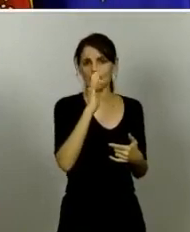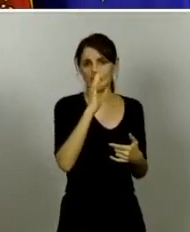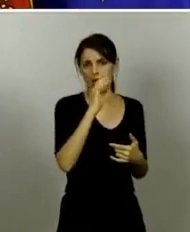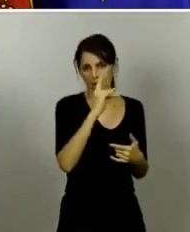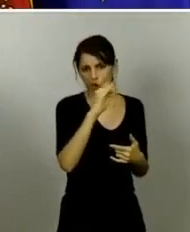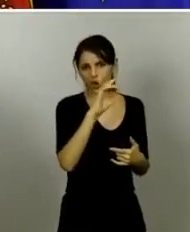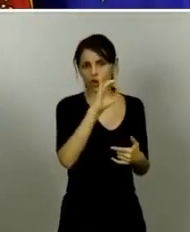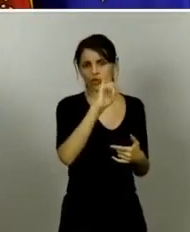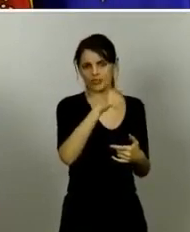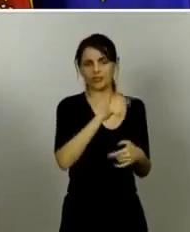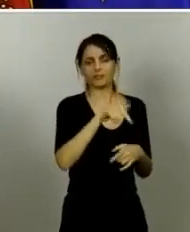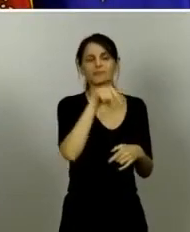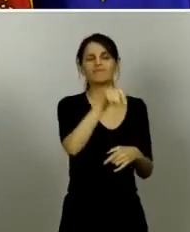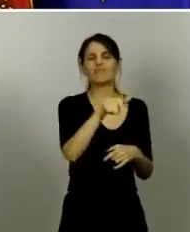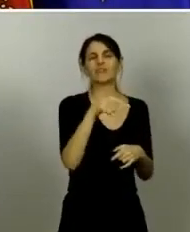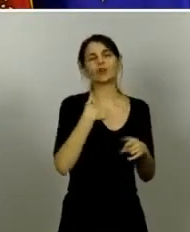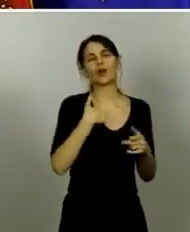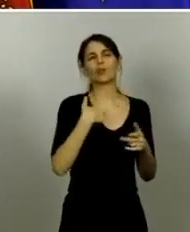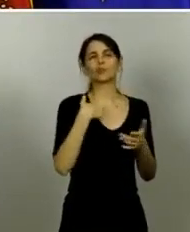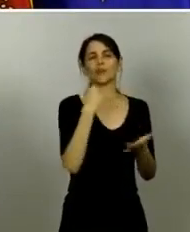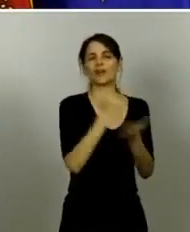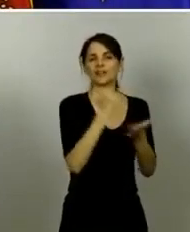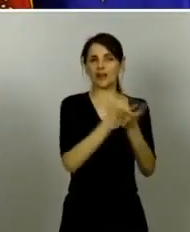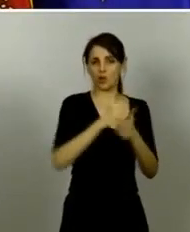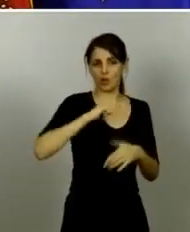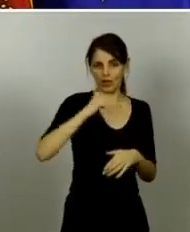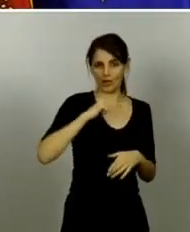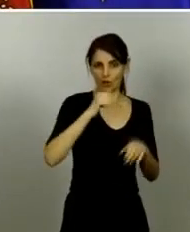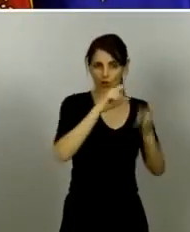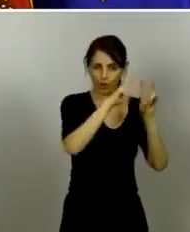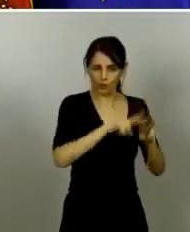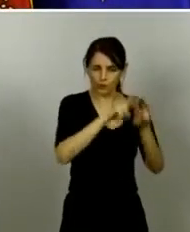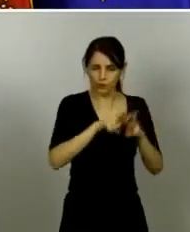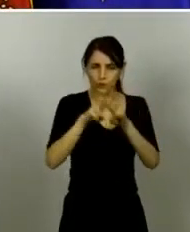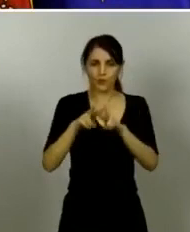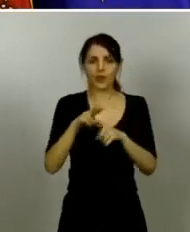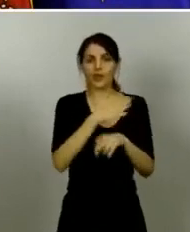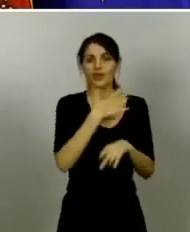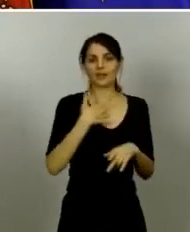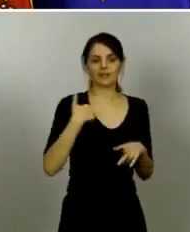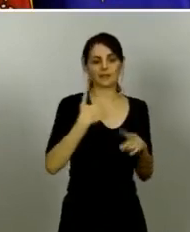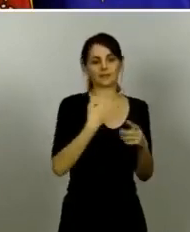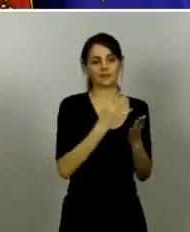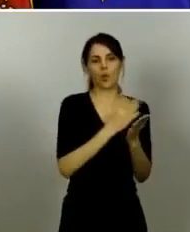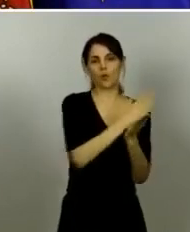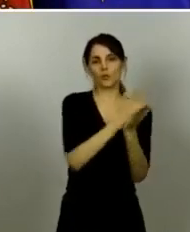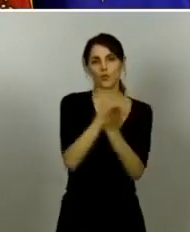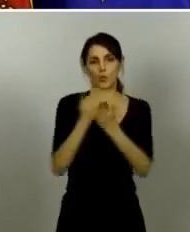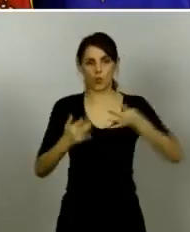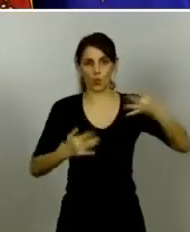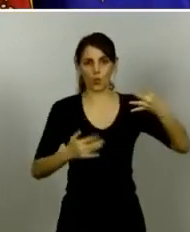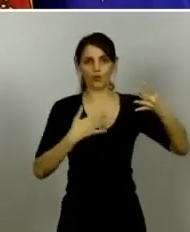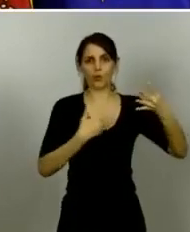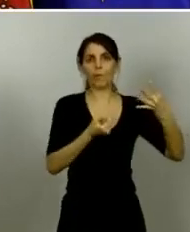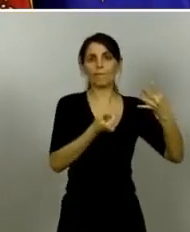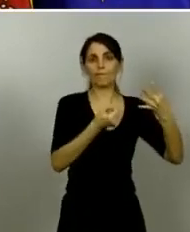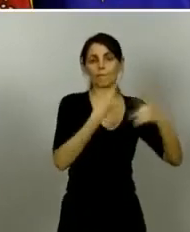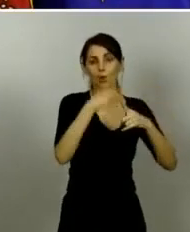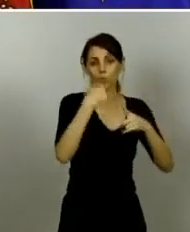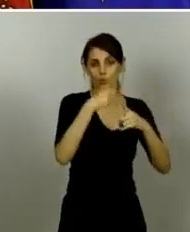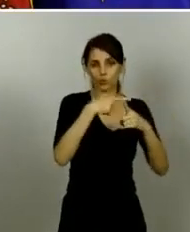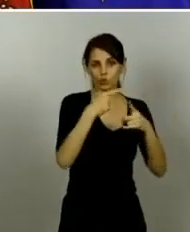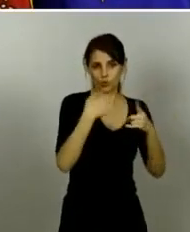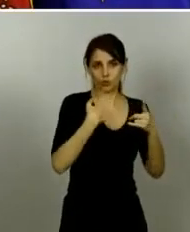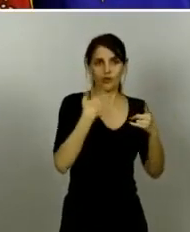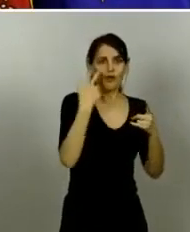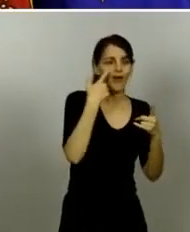brazos esto quiere decir que había varios productos que se estaban enseñando a la vez comparando la efectividad de cada uno de ellos con respecto al otro